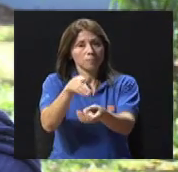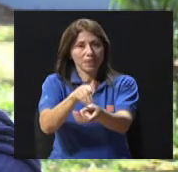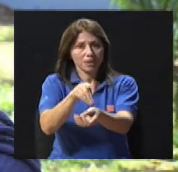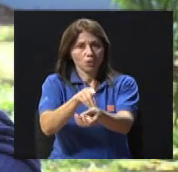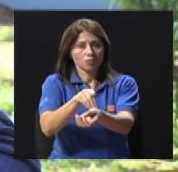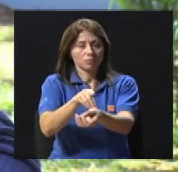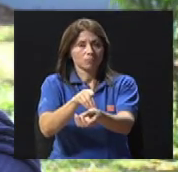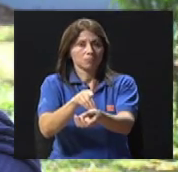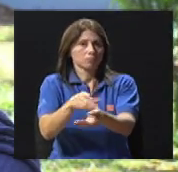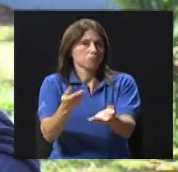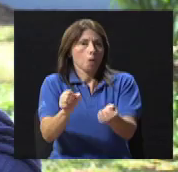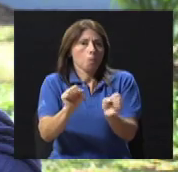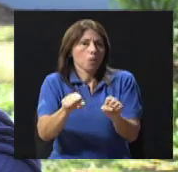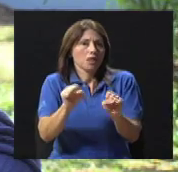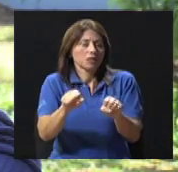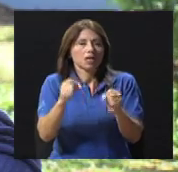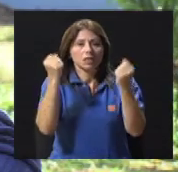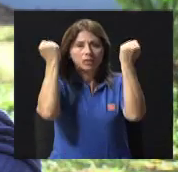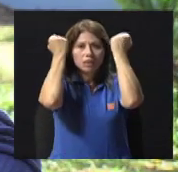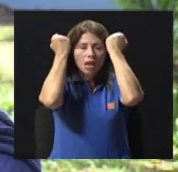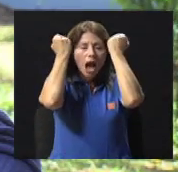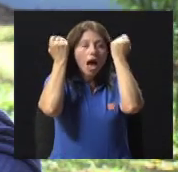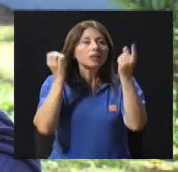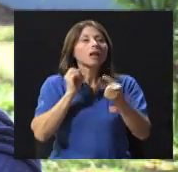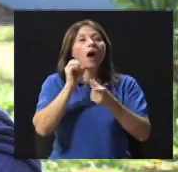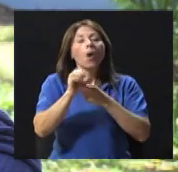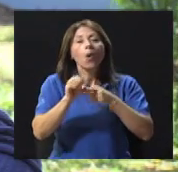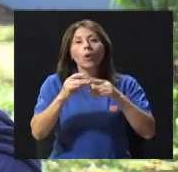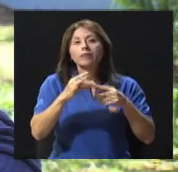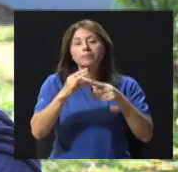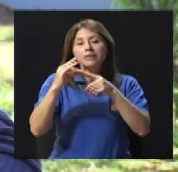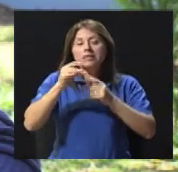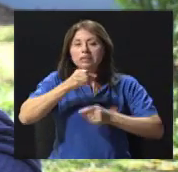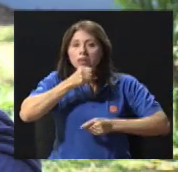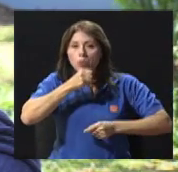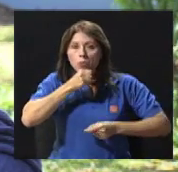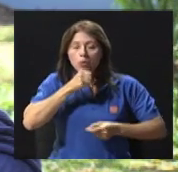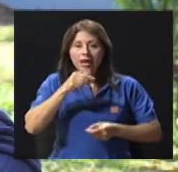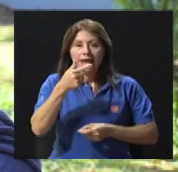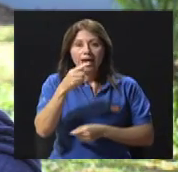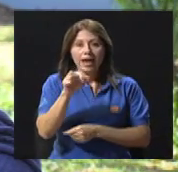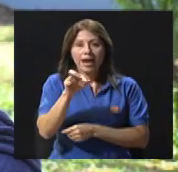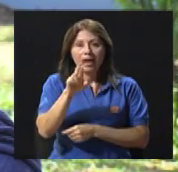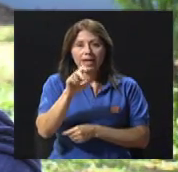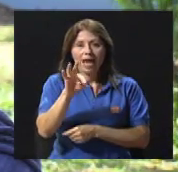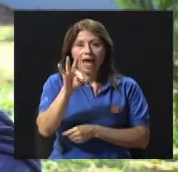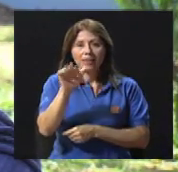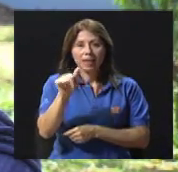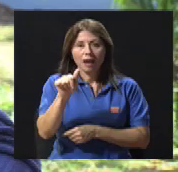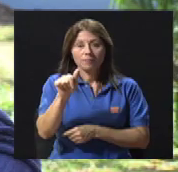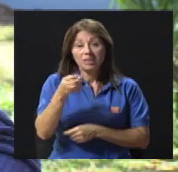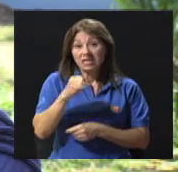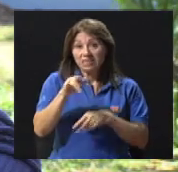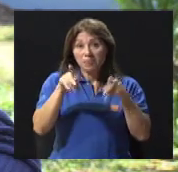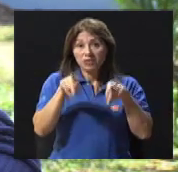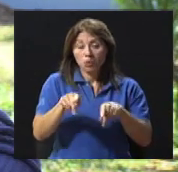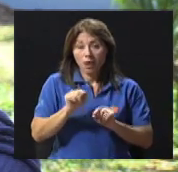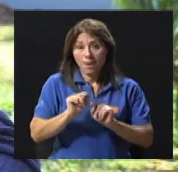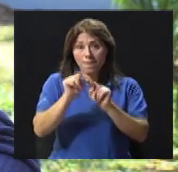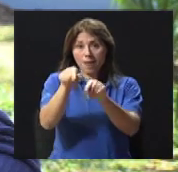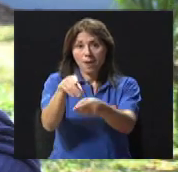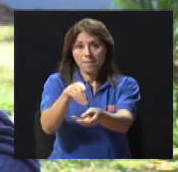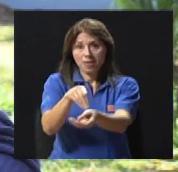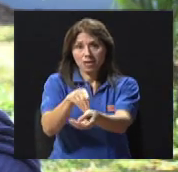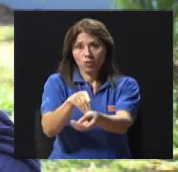que puede ser un psiquiatra, un geriatra, cuando la persona va al médico por alguna alteración de